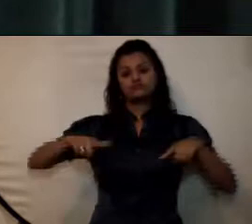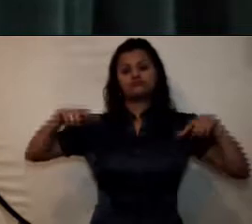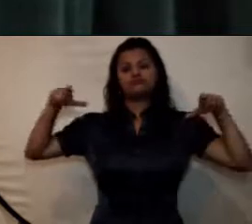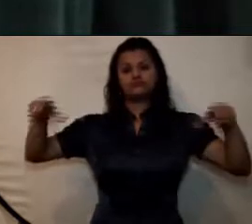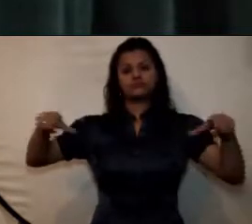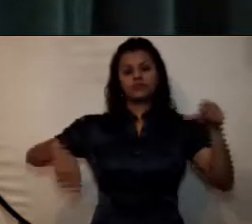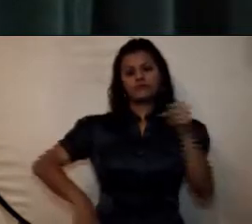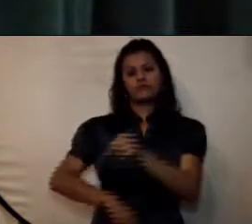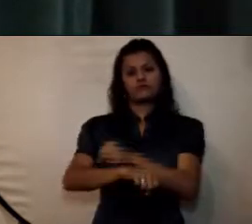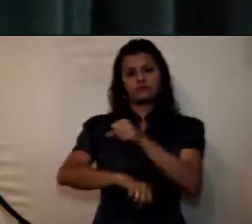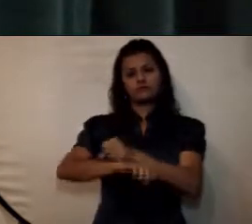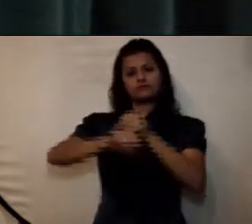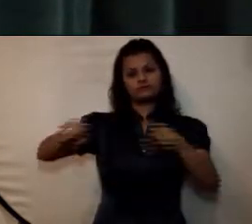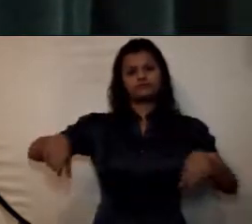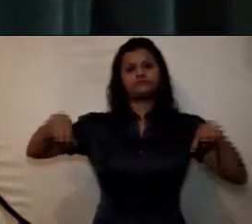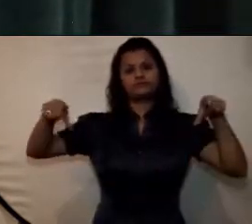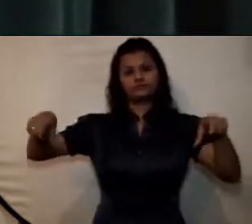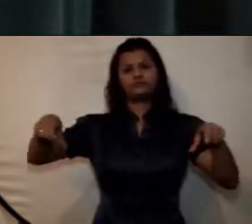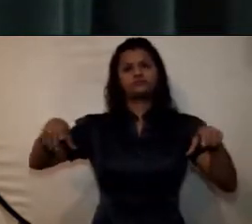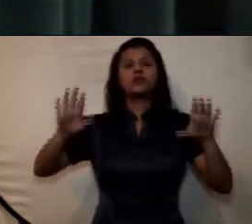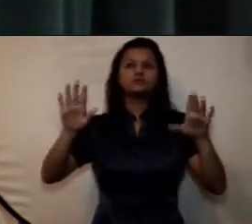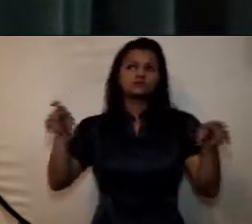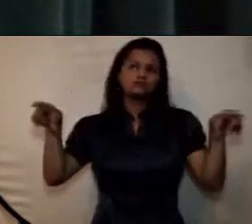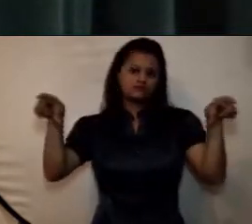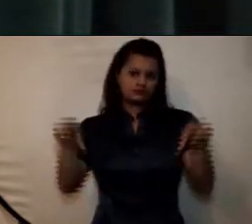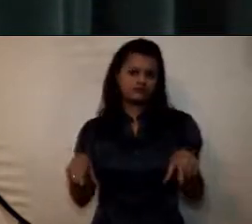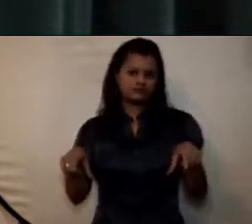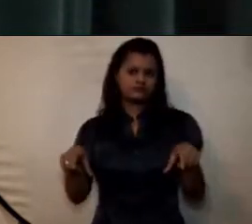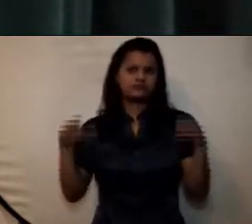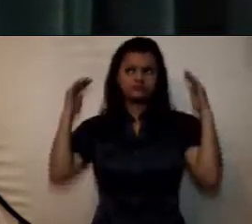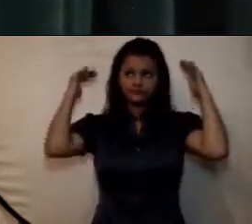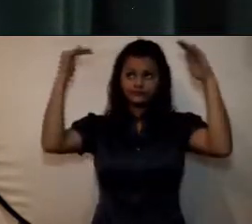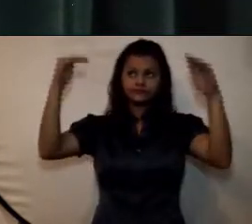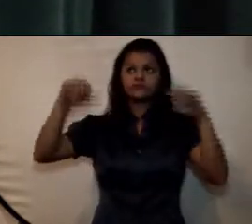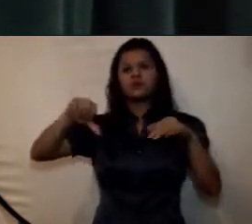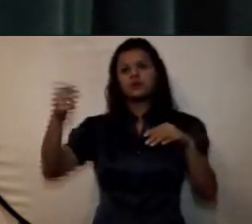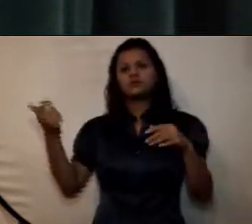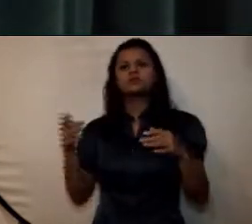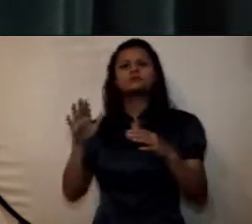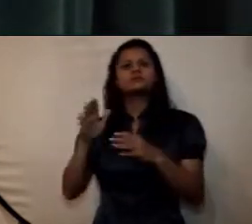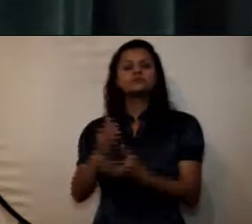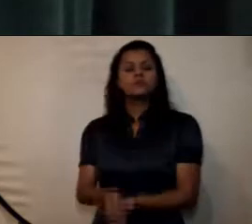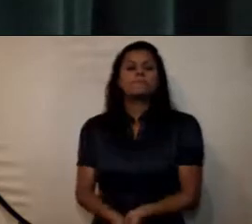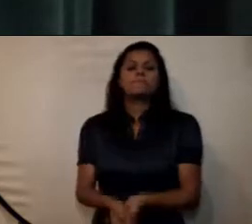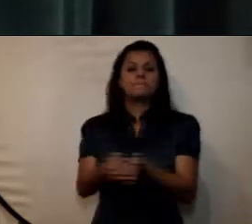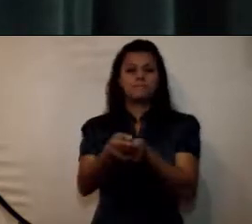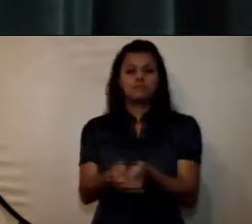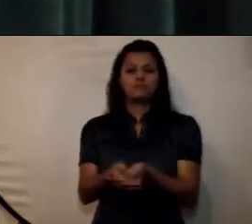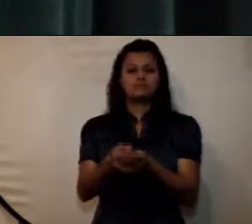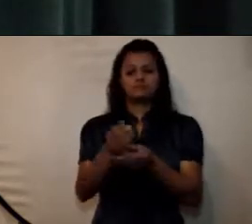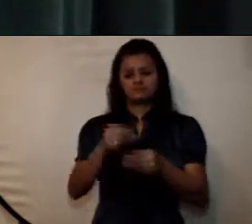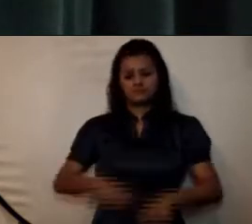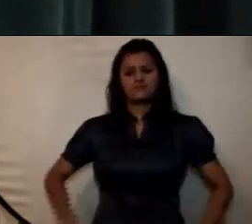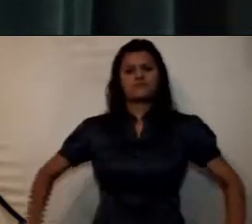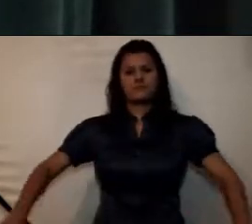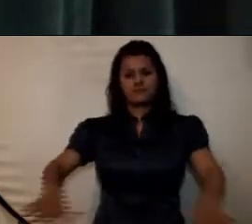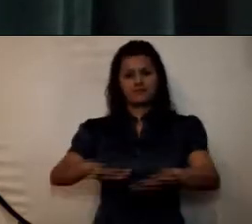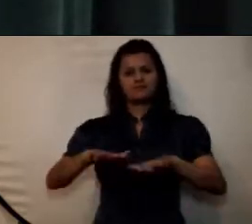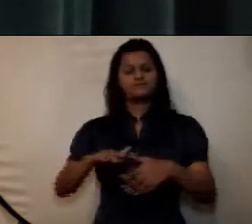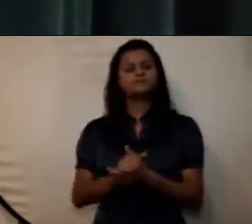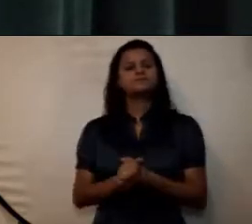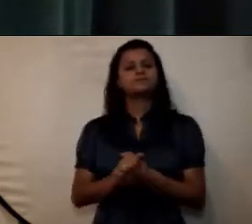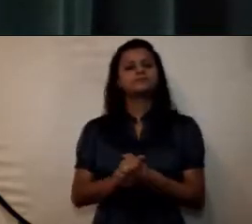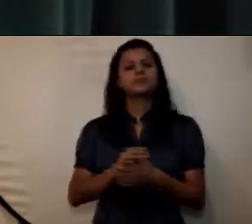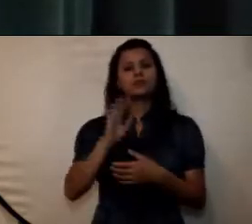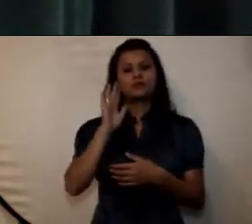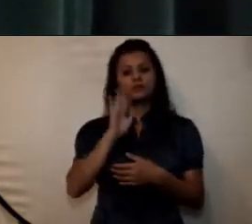canchas de fútbol cinco y una de boliplaya el aumento de la población estudiantil y la oferta de programas académicos en